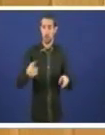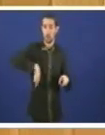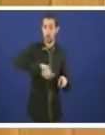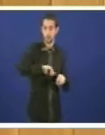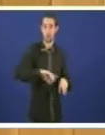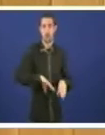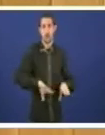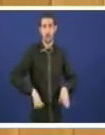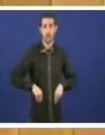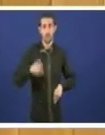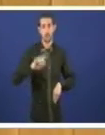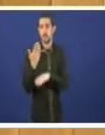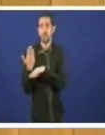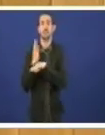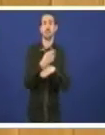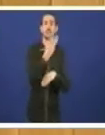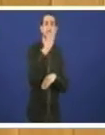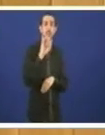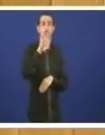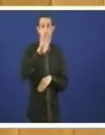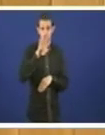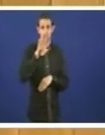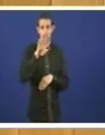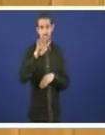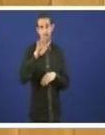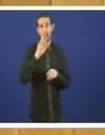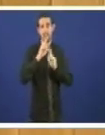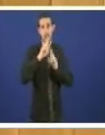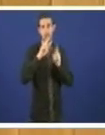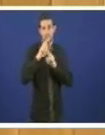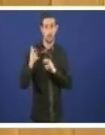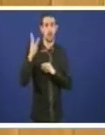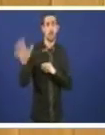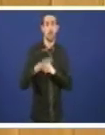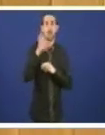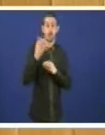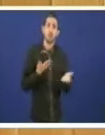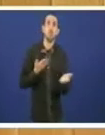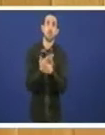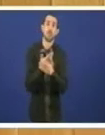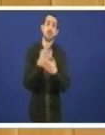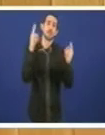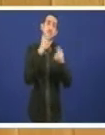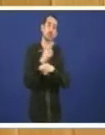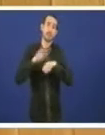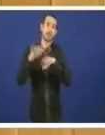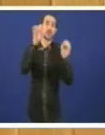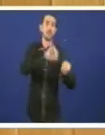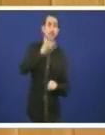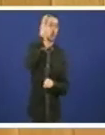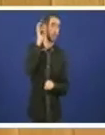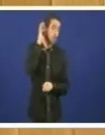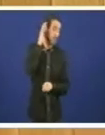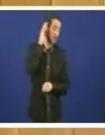a presentar 314 interpelacións e as súas correspondentes mocións para defender a eses veciños e veciñas e